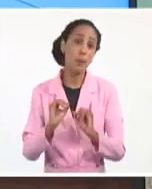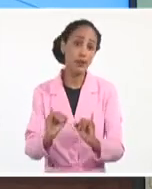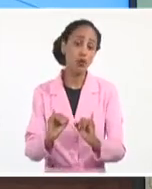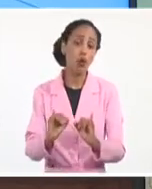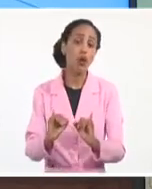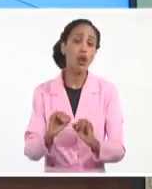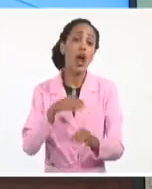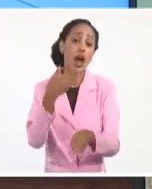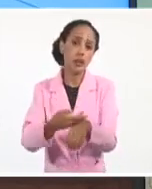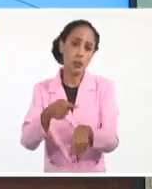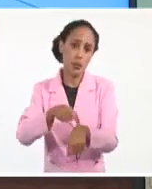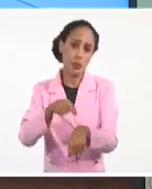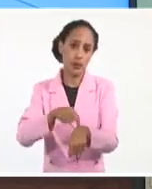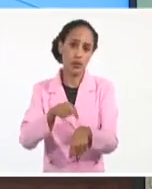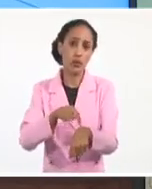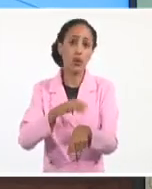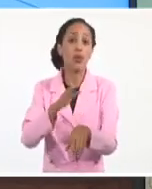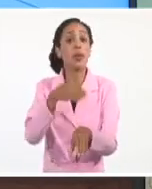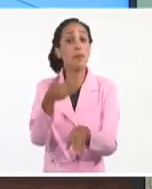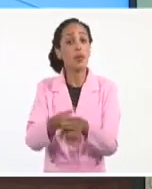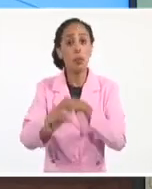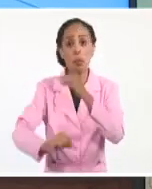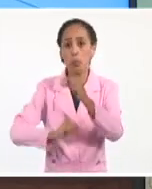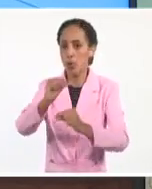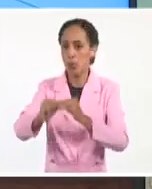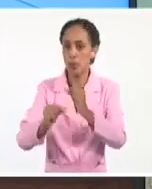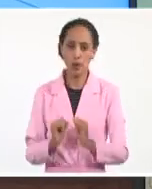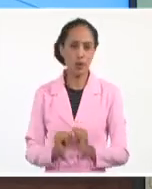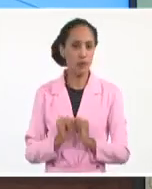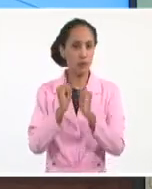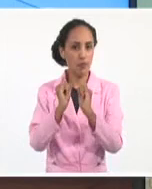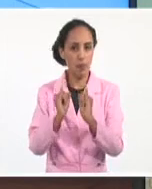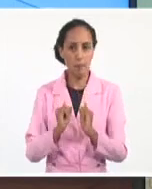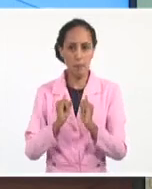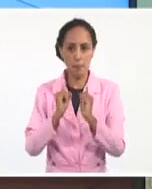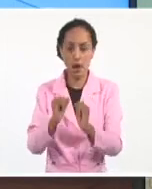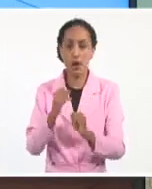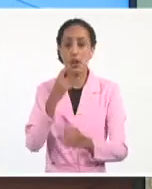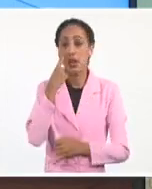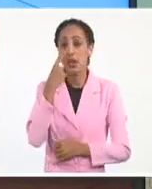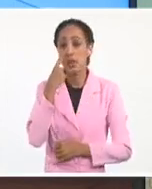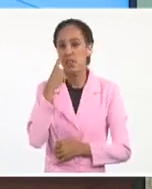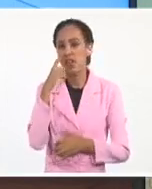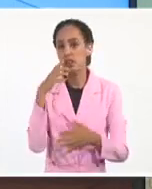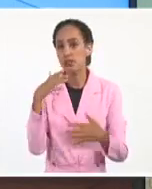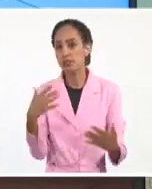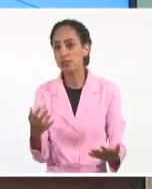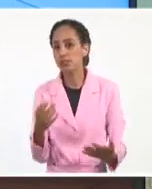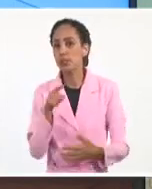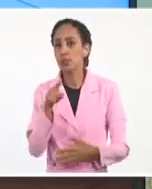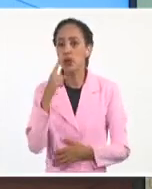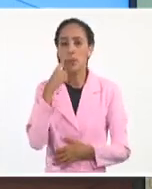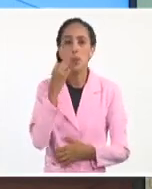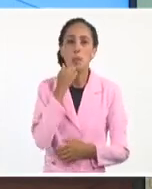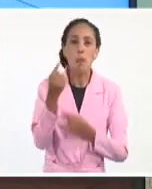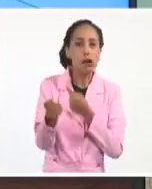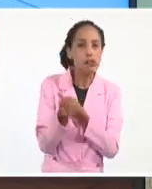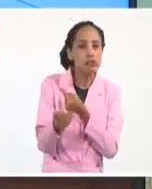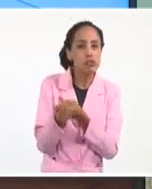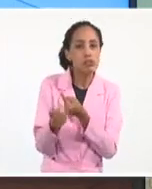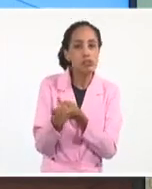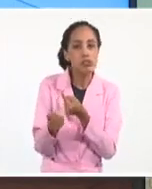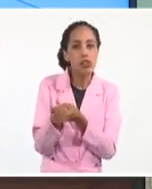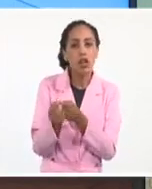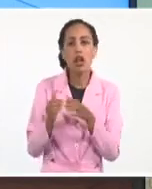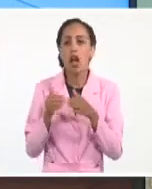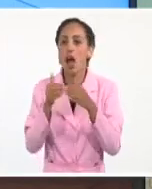momento, esto es lo que se ve. Hay que seguir la evolución del sistema y ver, entonces, si va a pasar un poco más próximo a